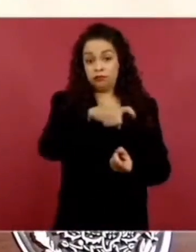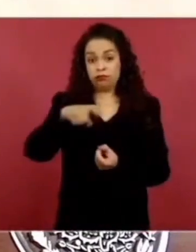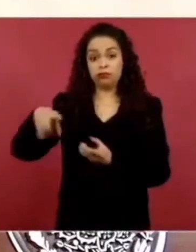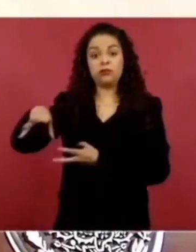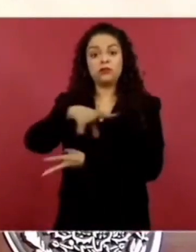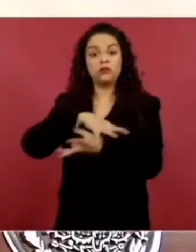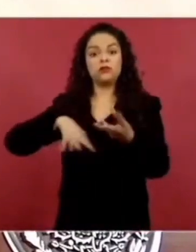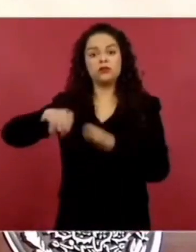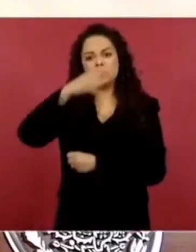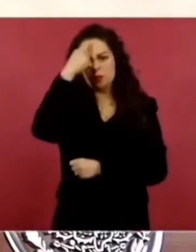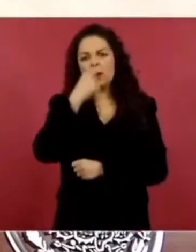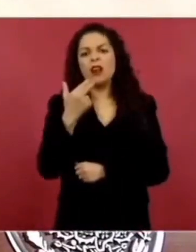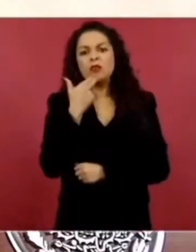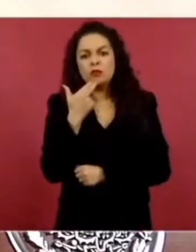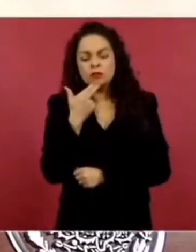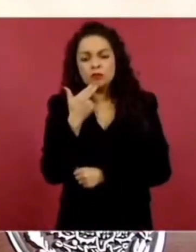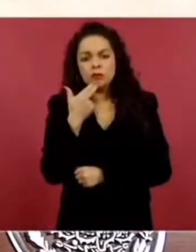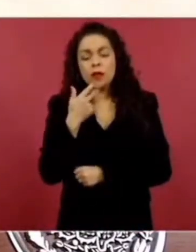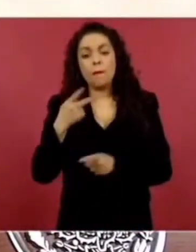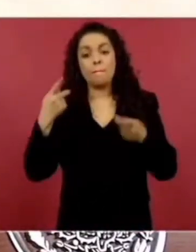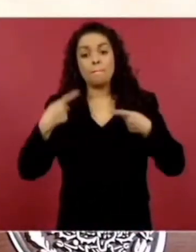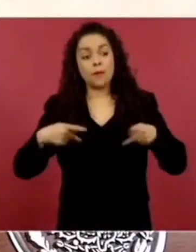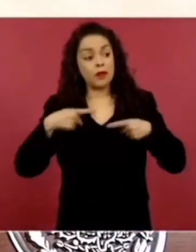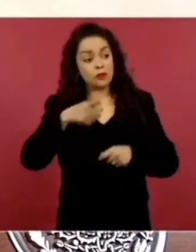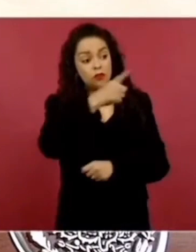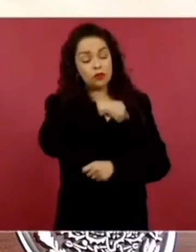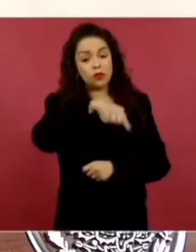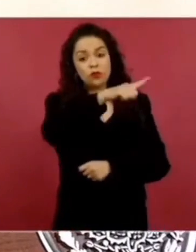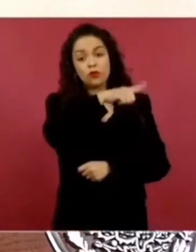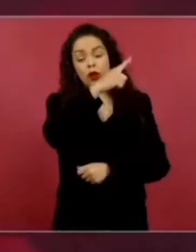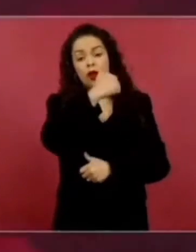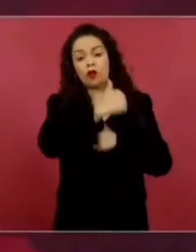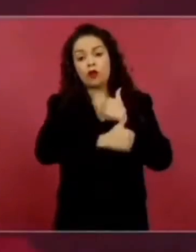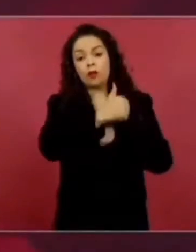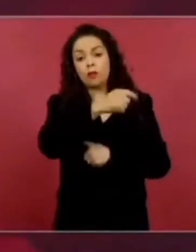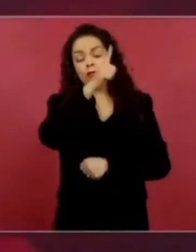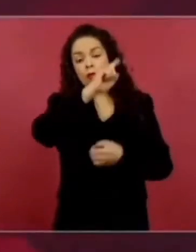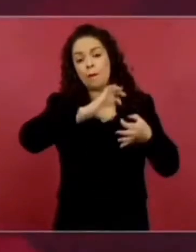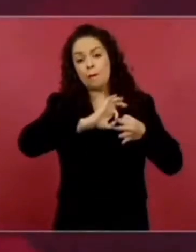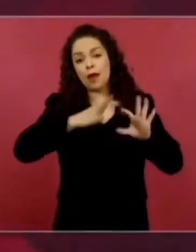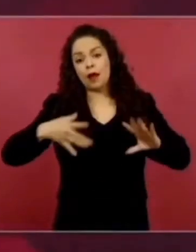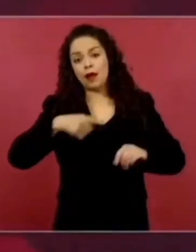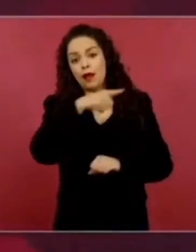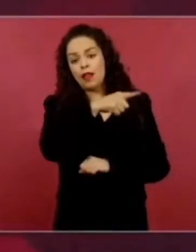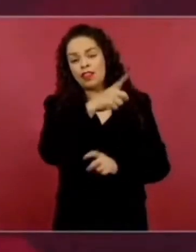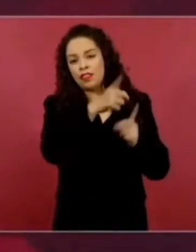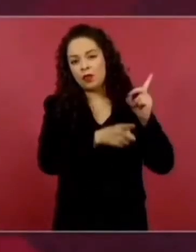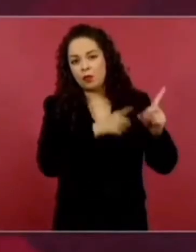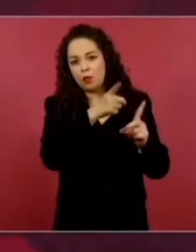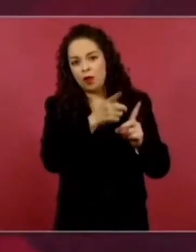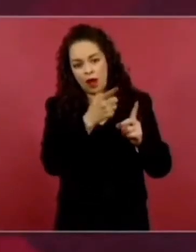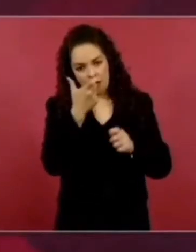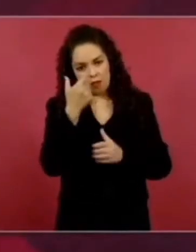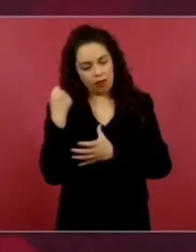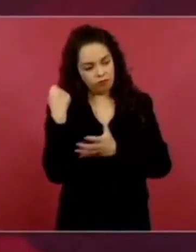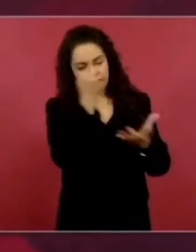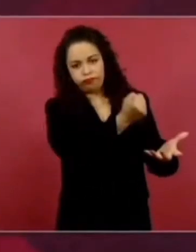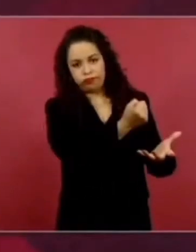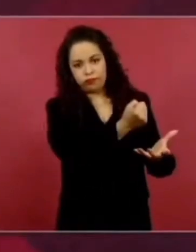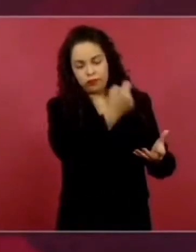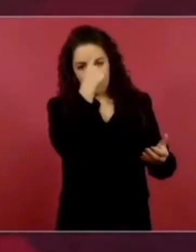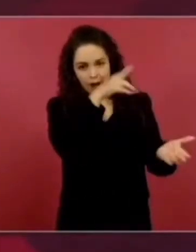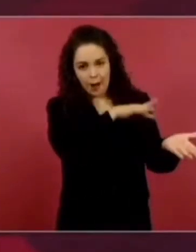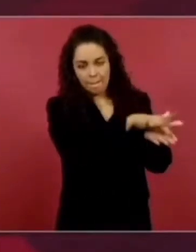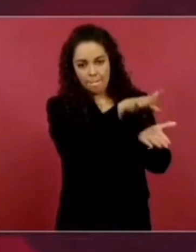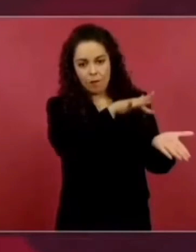Panamericanos. Además, también se logró una